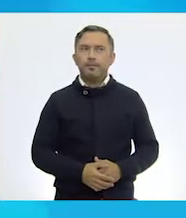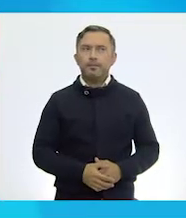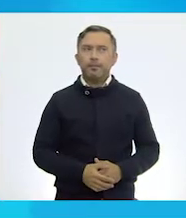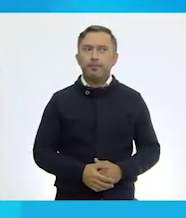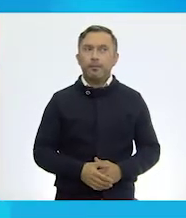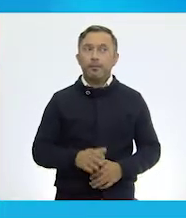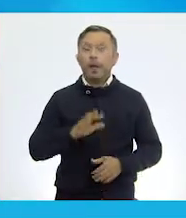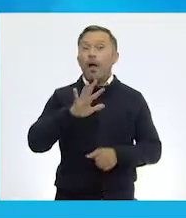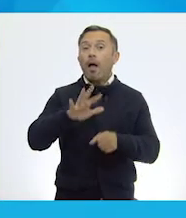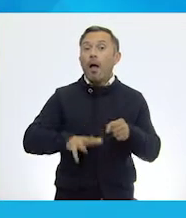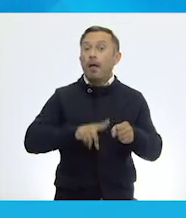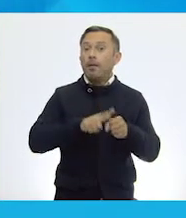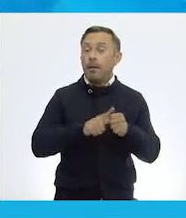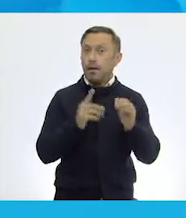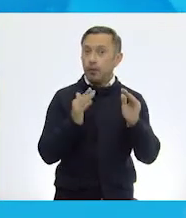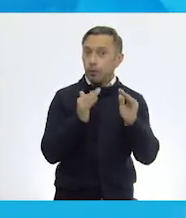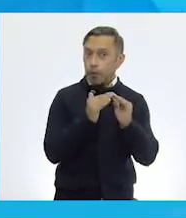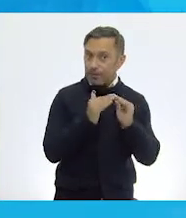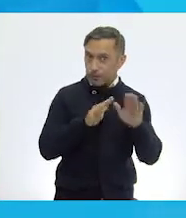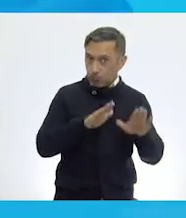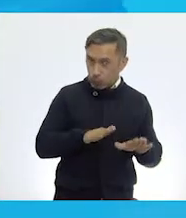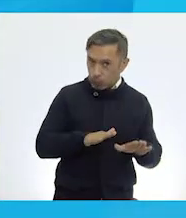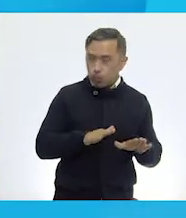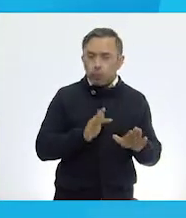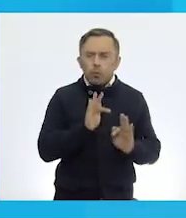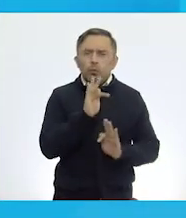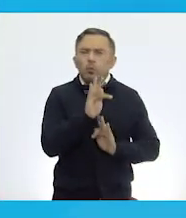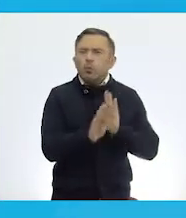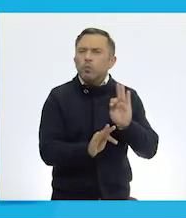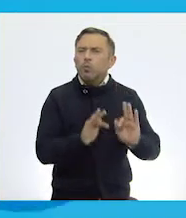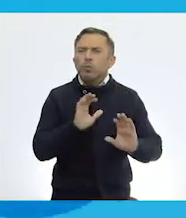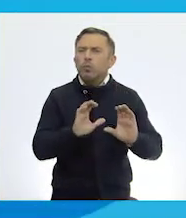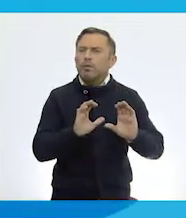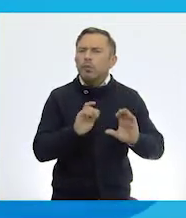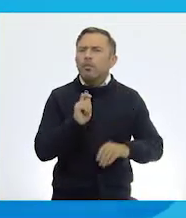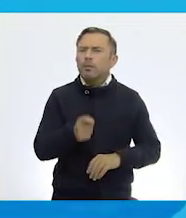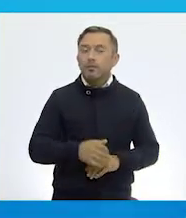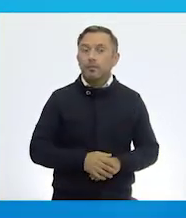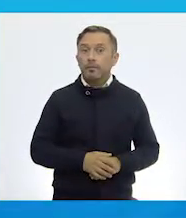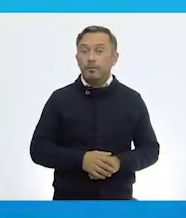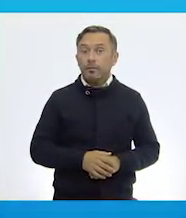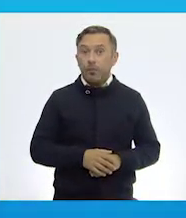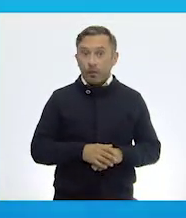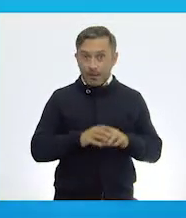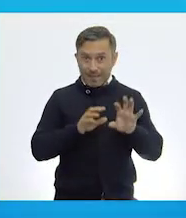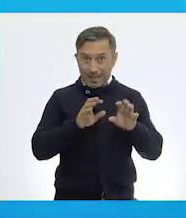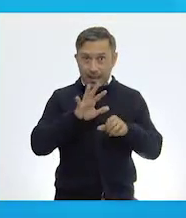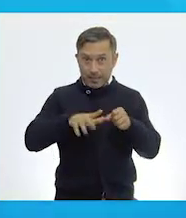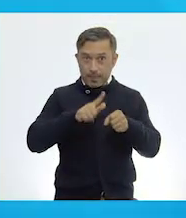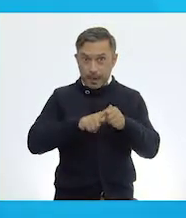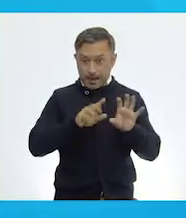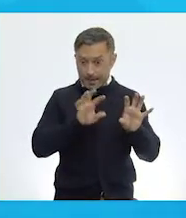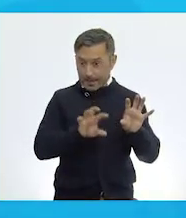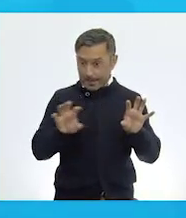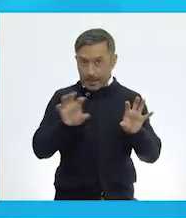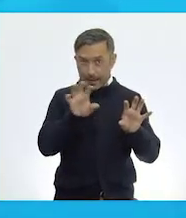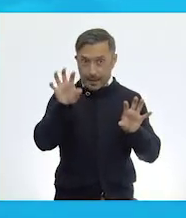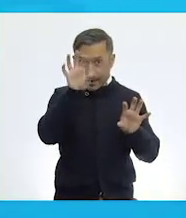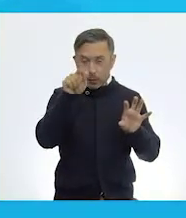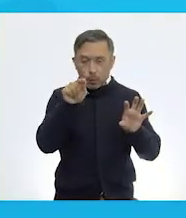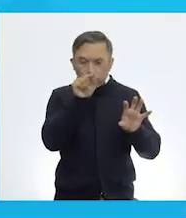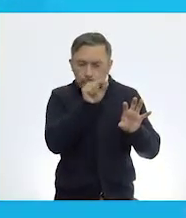Animales domésticos y su cuidado. Encierra los animales acostumbrados a vivir junto al ser humano,